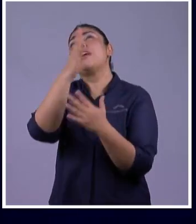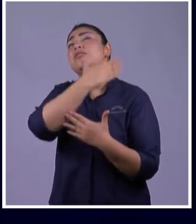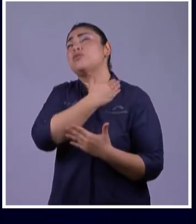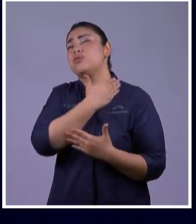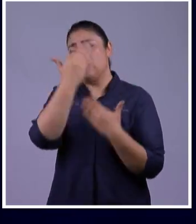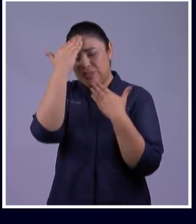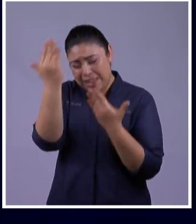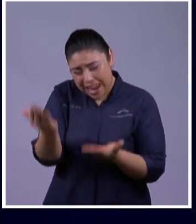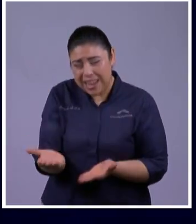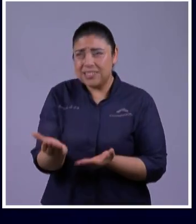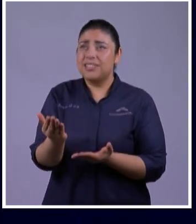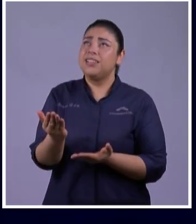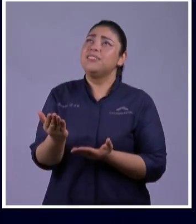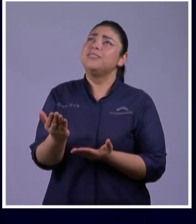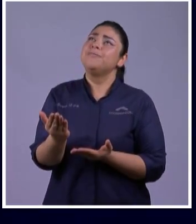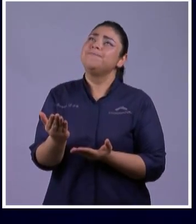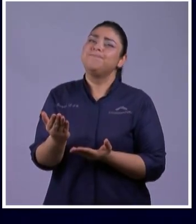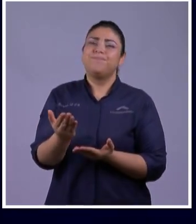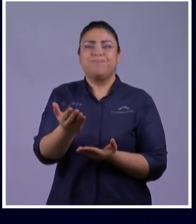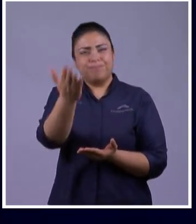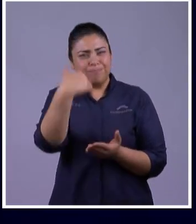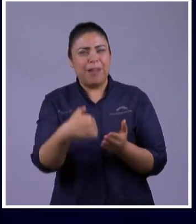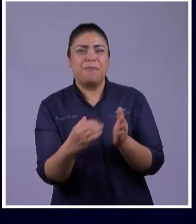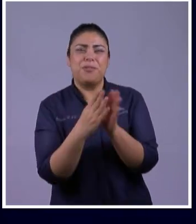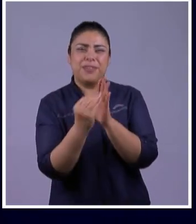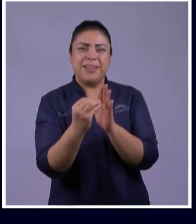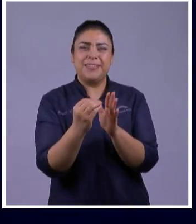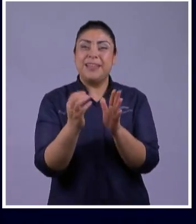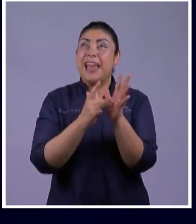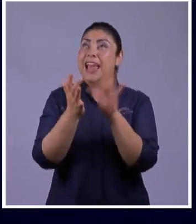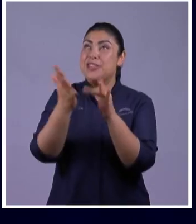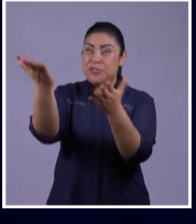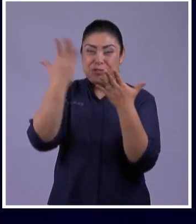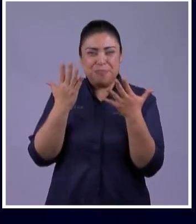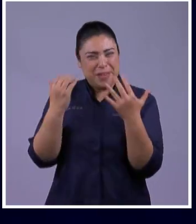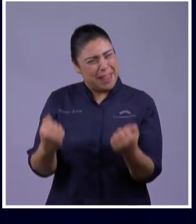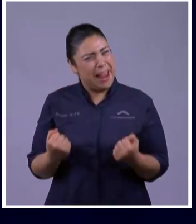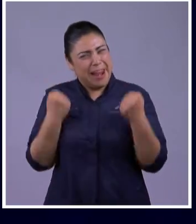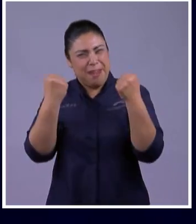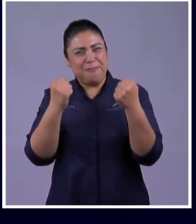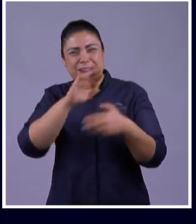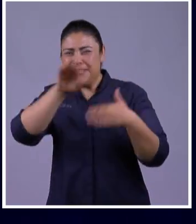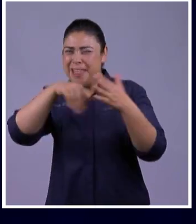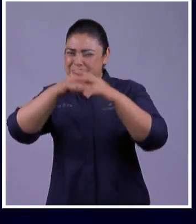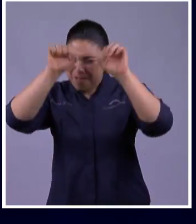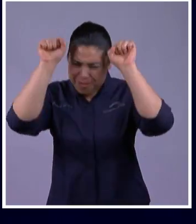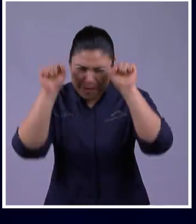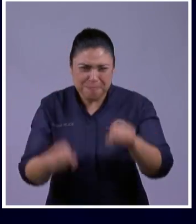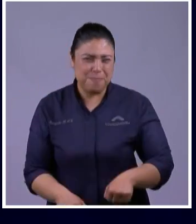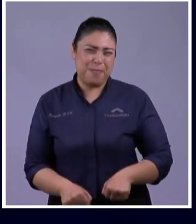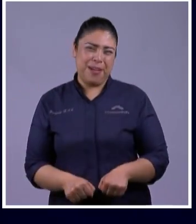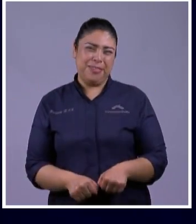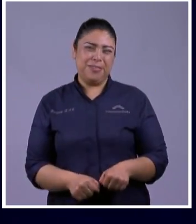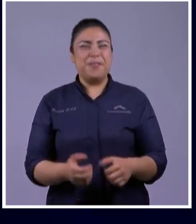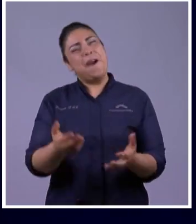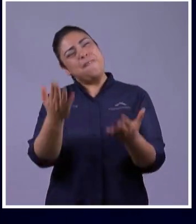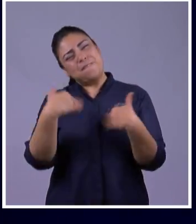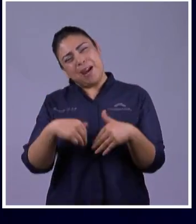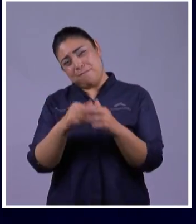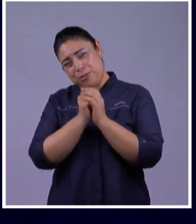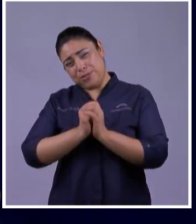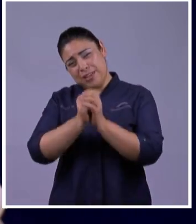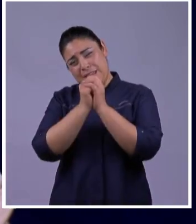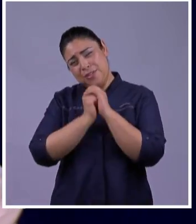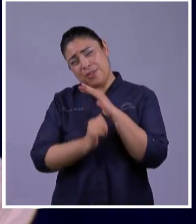Podemos Decir Todo Lo Podemos En Cristo Que Nos Fortalece Levanta Tus Manos Adoremos Un Momento Al Señor Padre